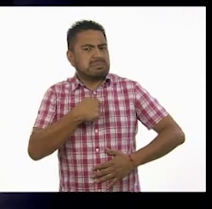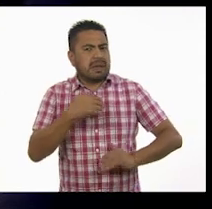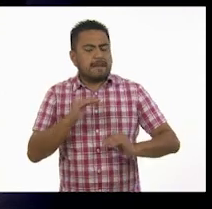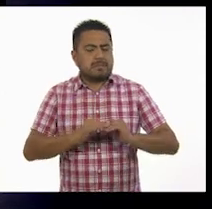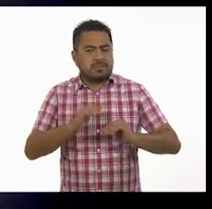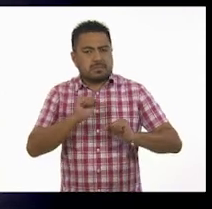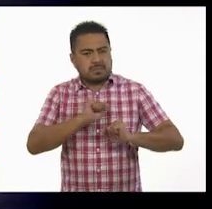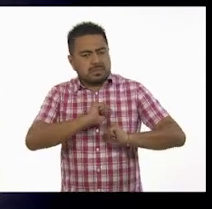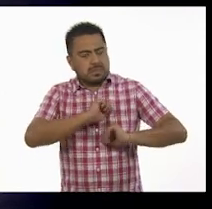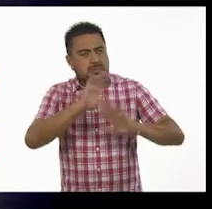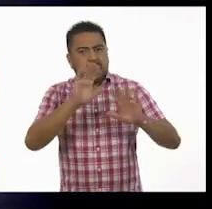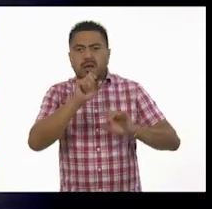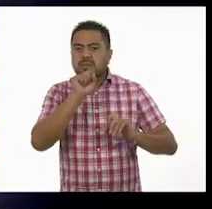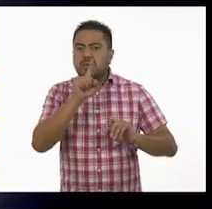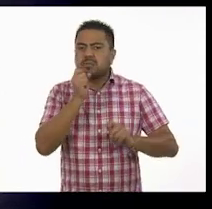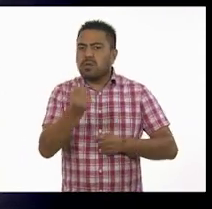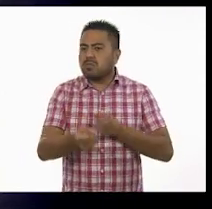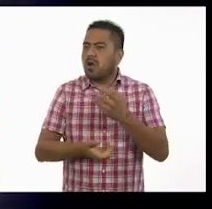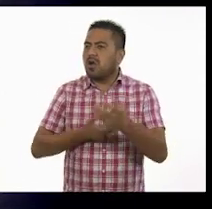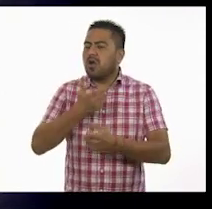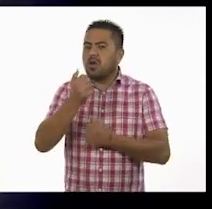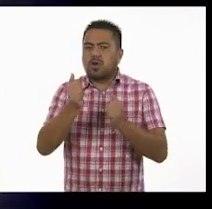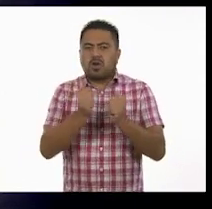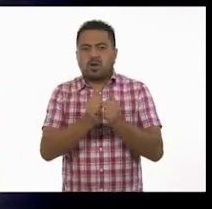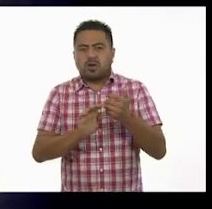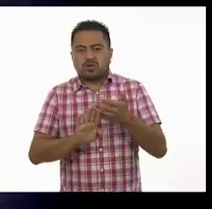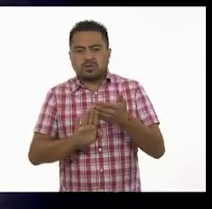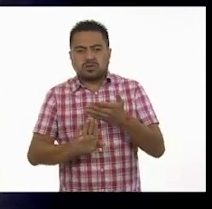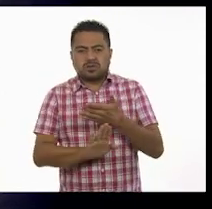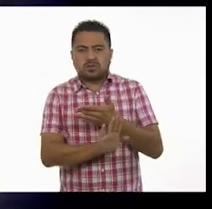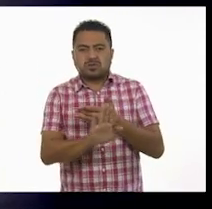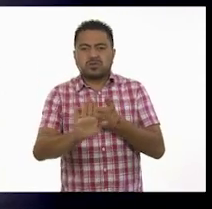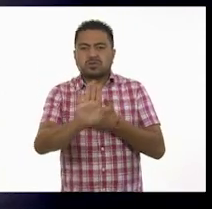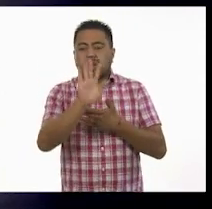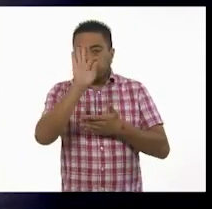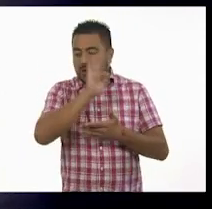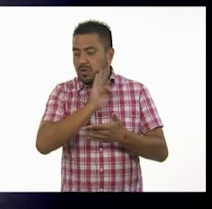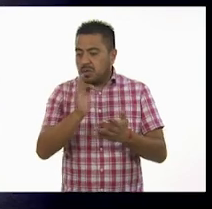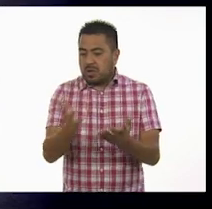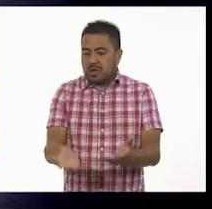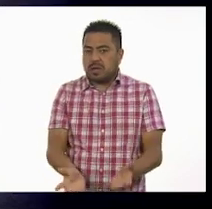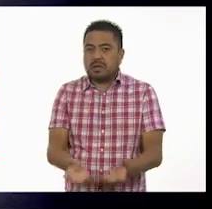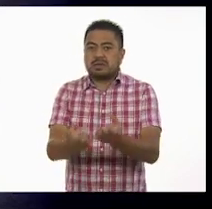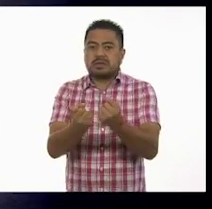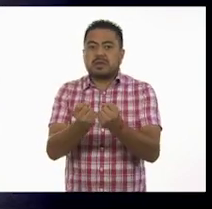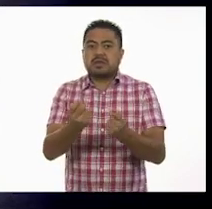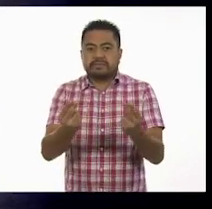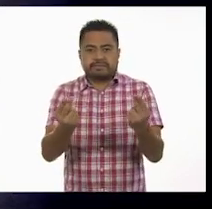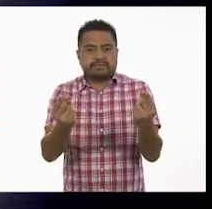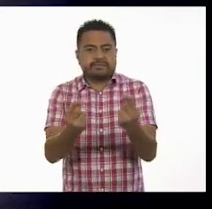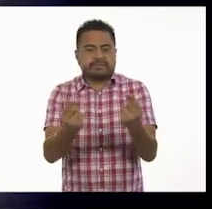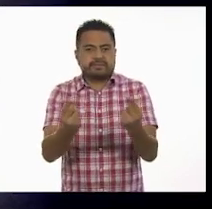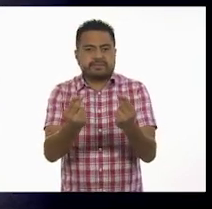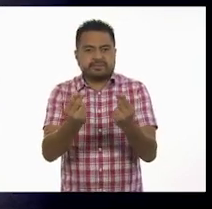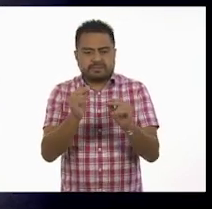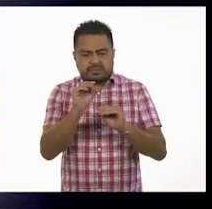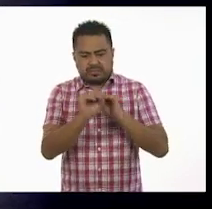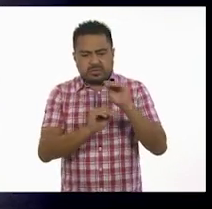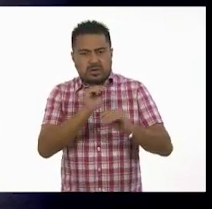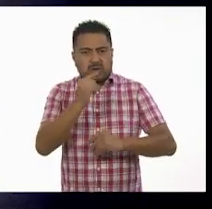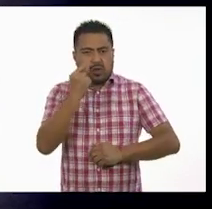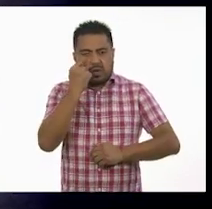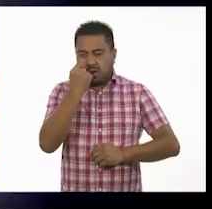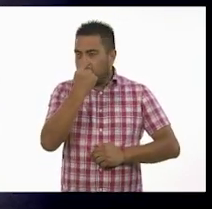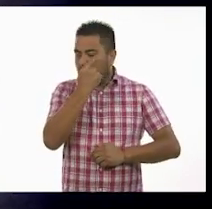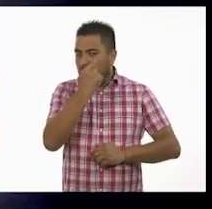asombroso y también poético con sombras. Para lograrlo requiero de un efecto óptico